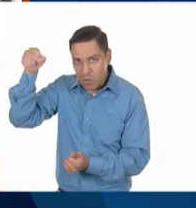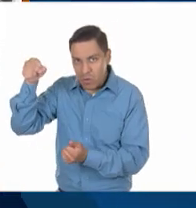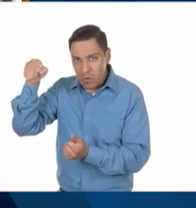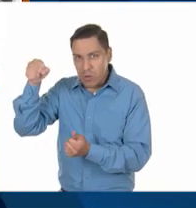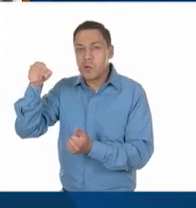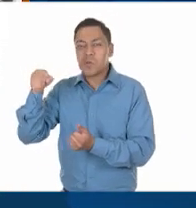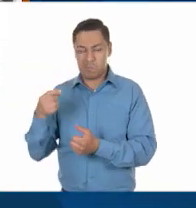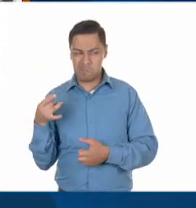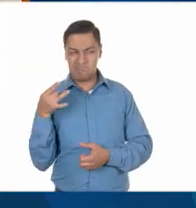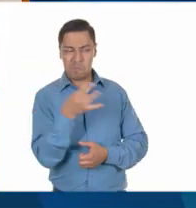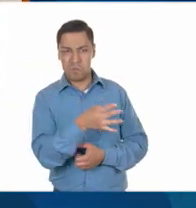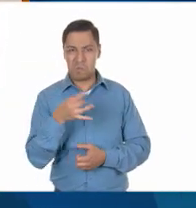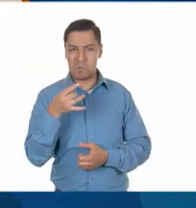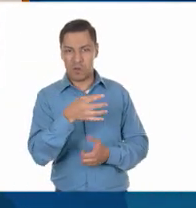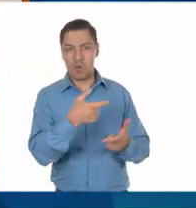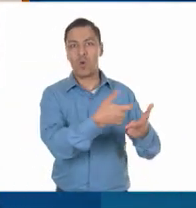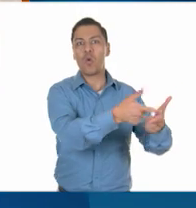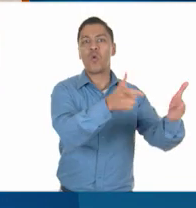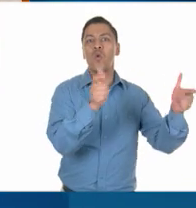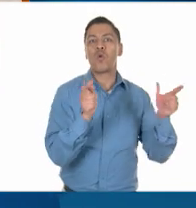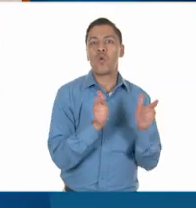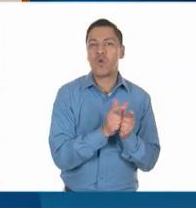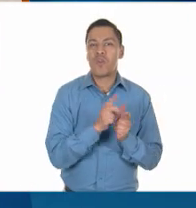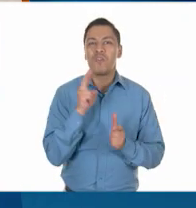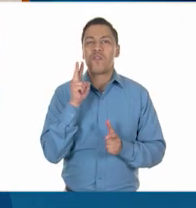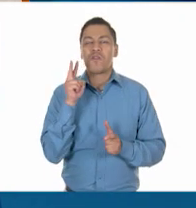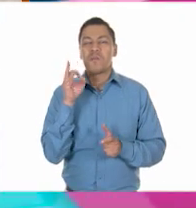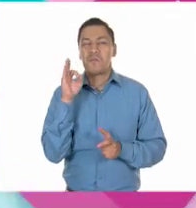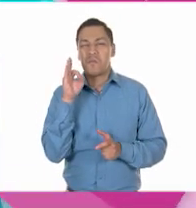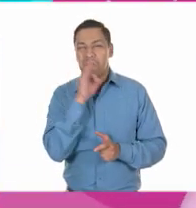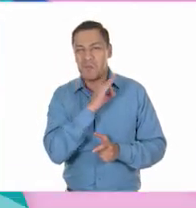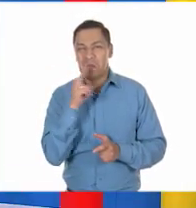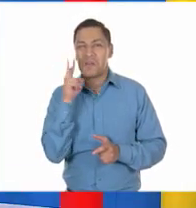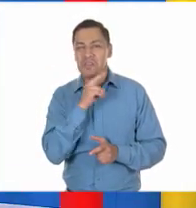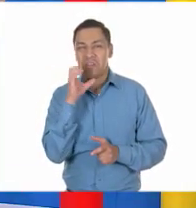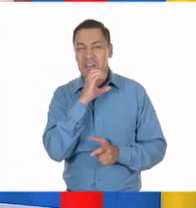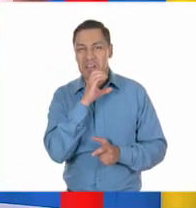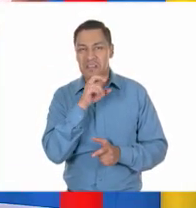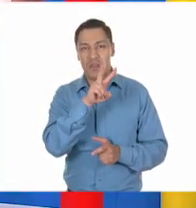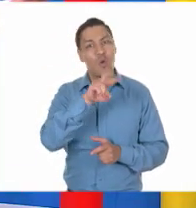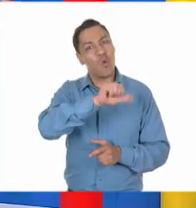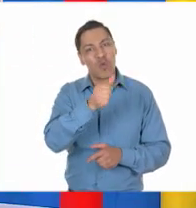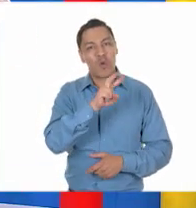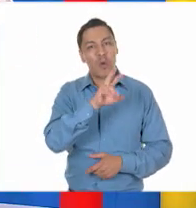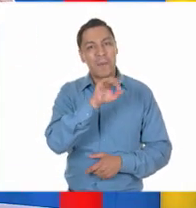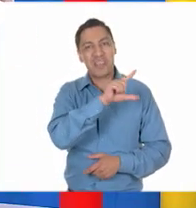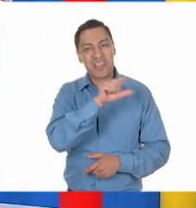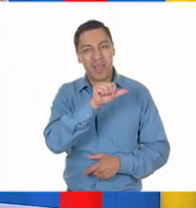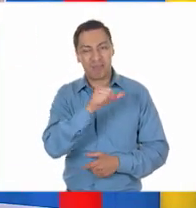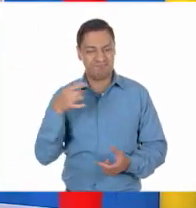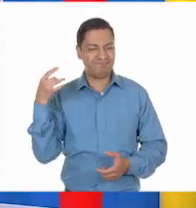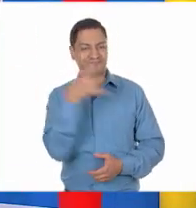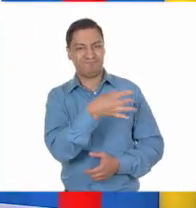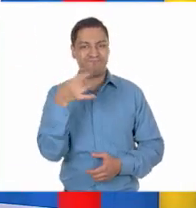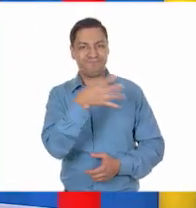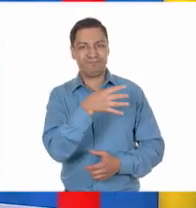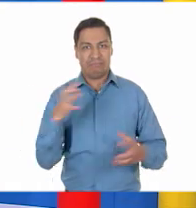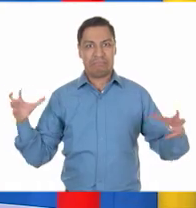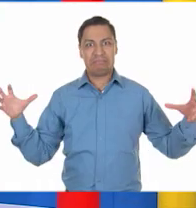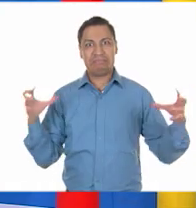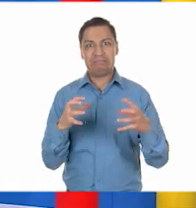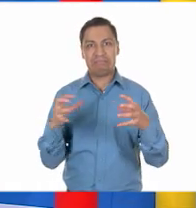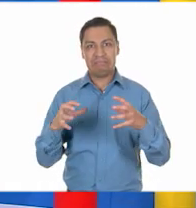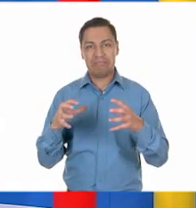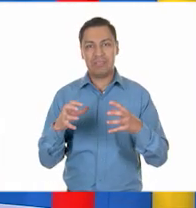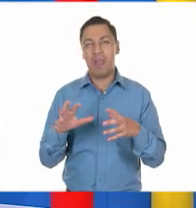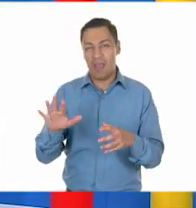la convención, sostenida por villistas y zapatistas. Bueno, como vimos durante el video, fue